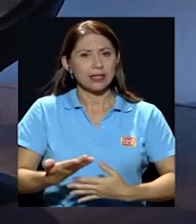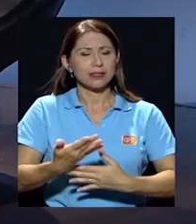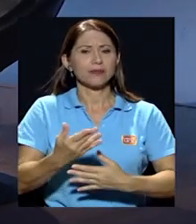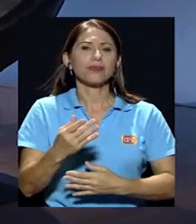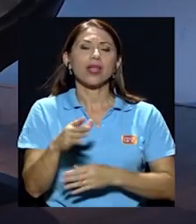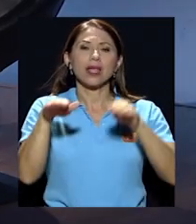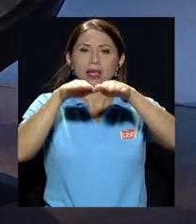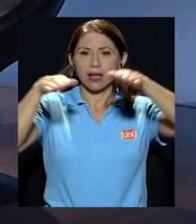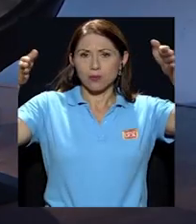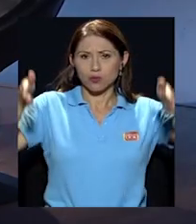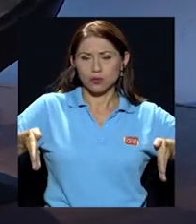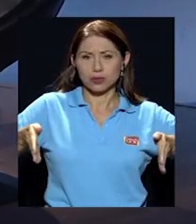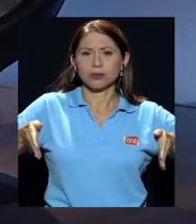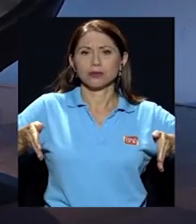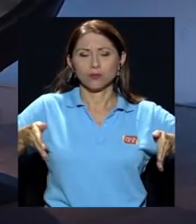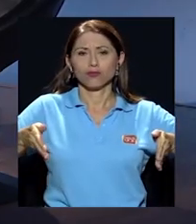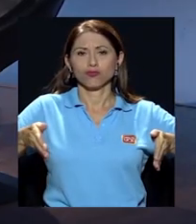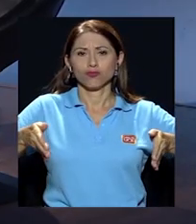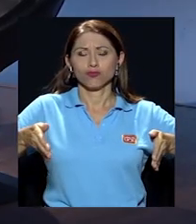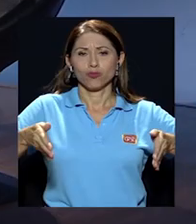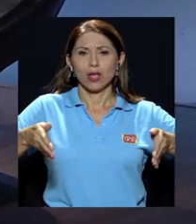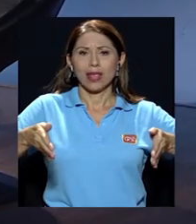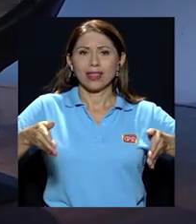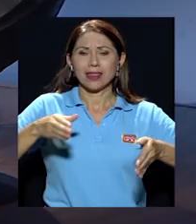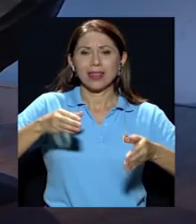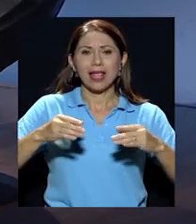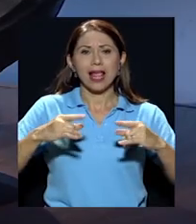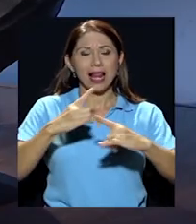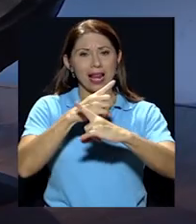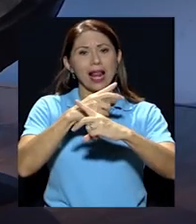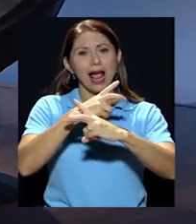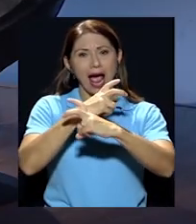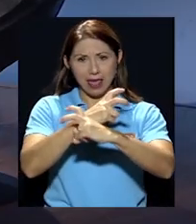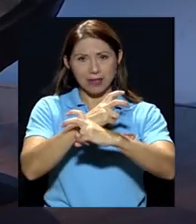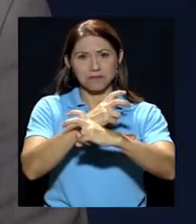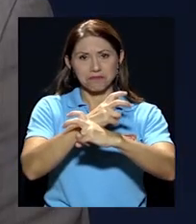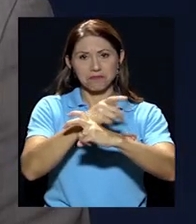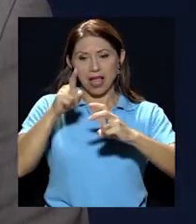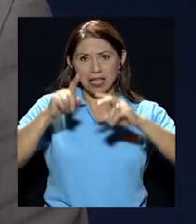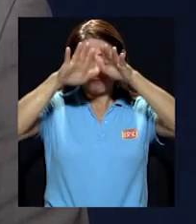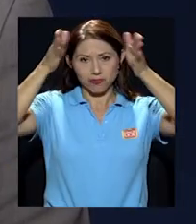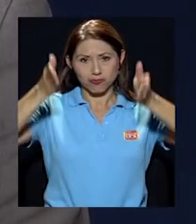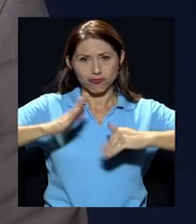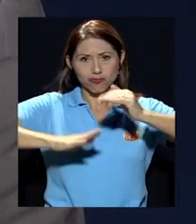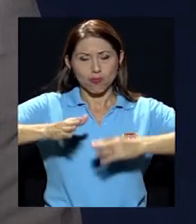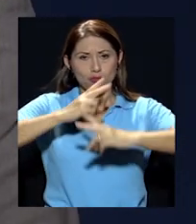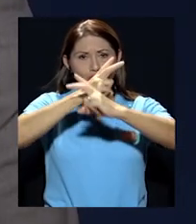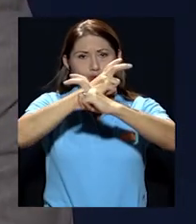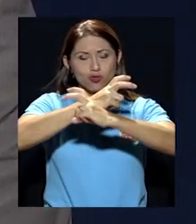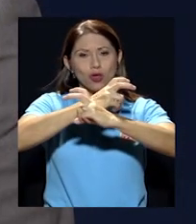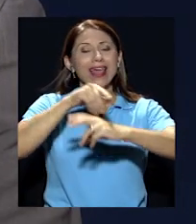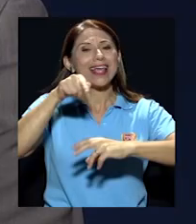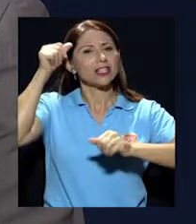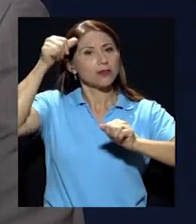Museo de Jade, casualmente. Recuerdo que esta investigación,